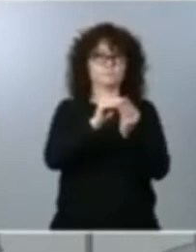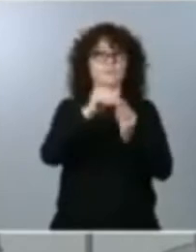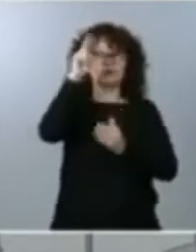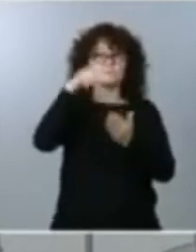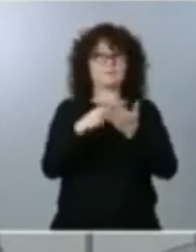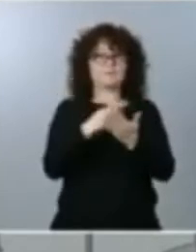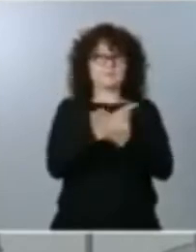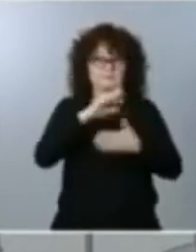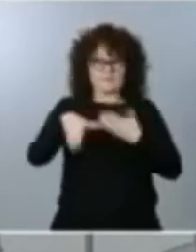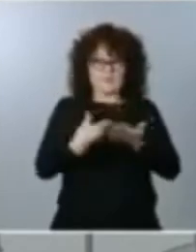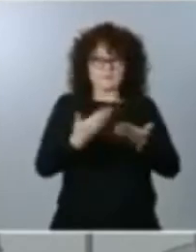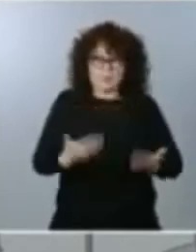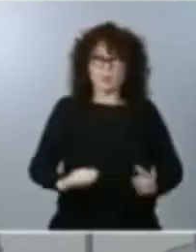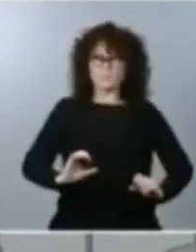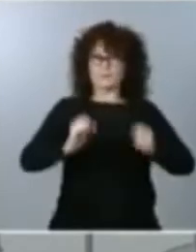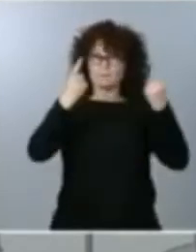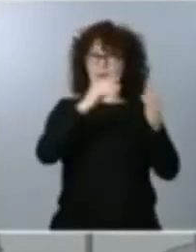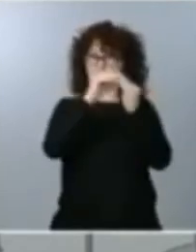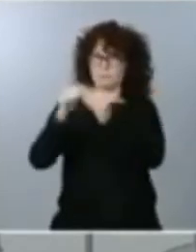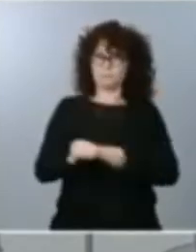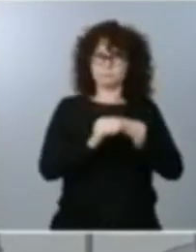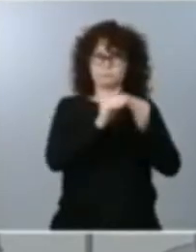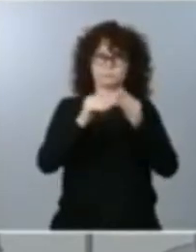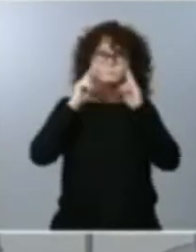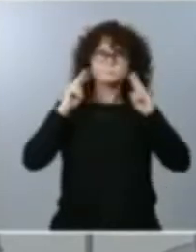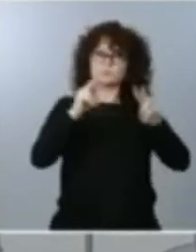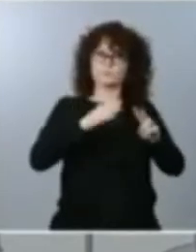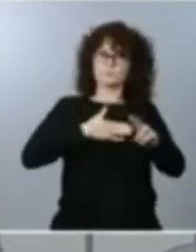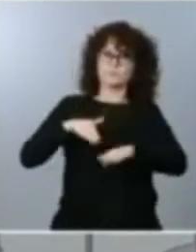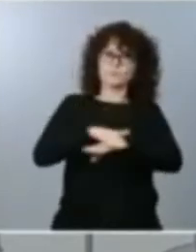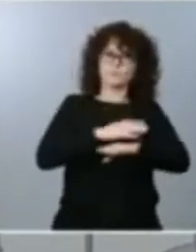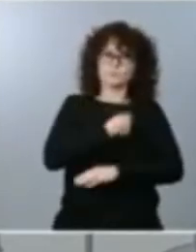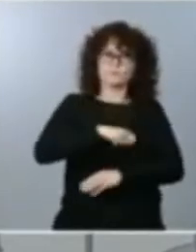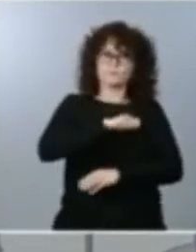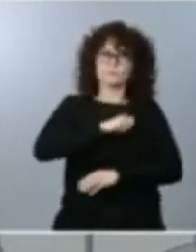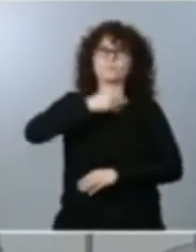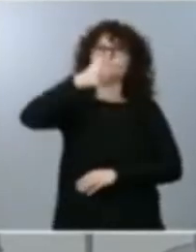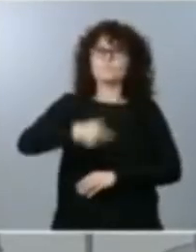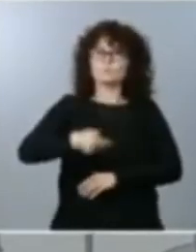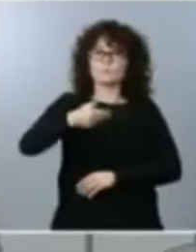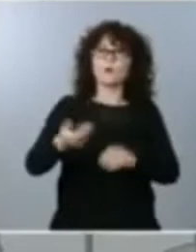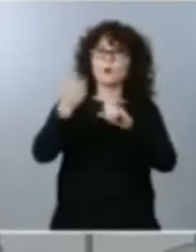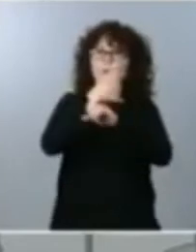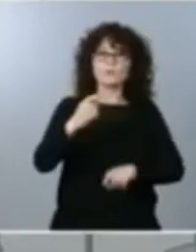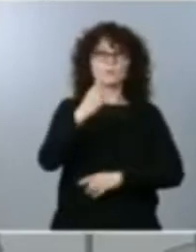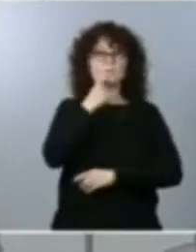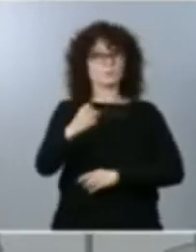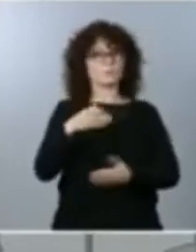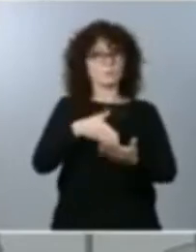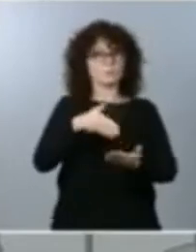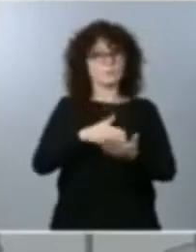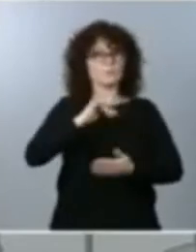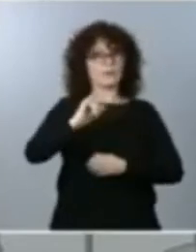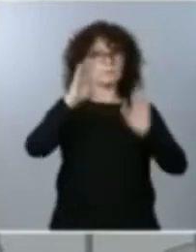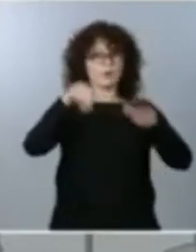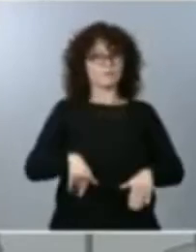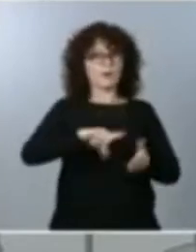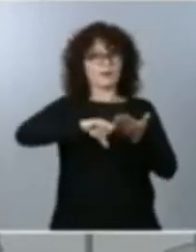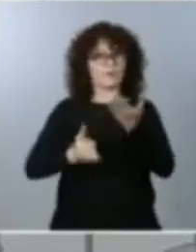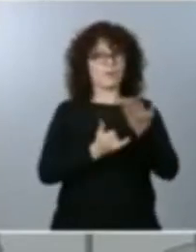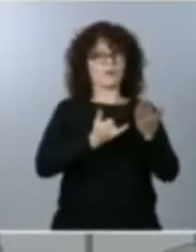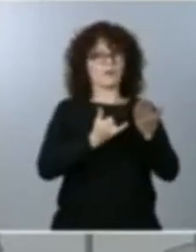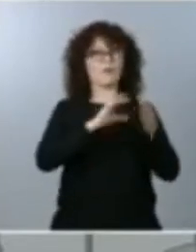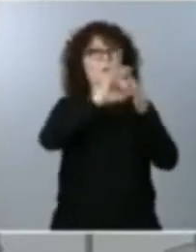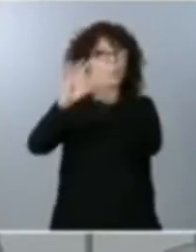del Gobierno de España, es muy importante. Porque, pese a las dificultades, hemos logrado un lenguaje de unidad que recuerda los compromisos adquiridos